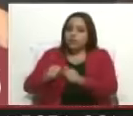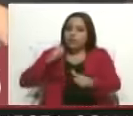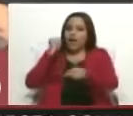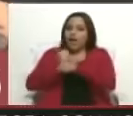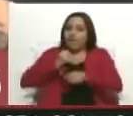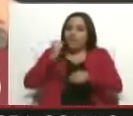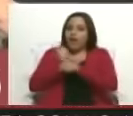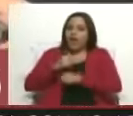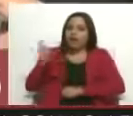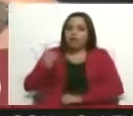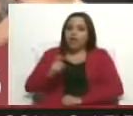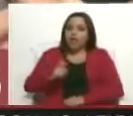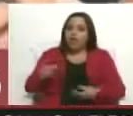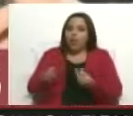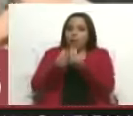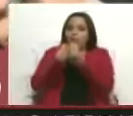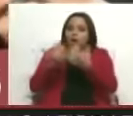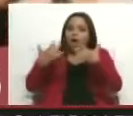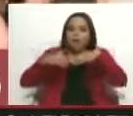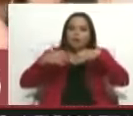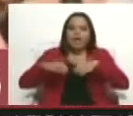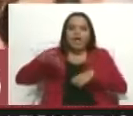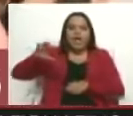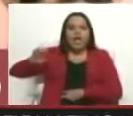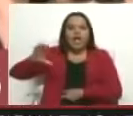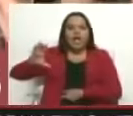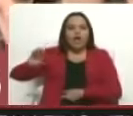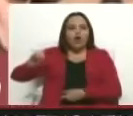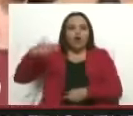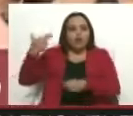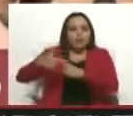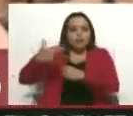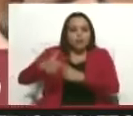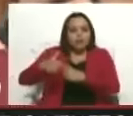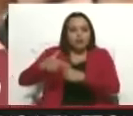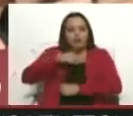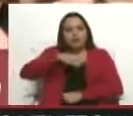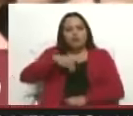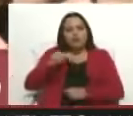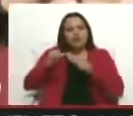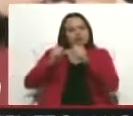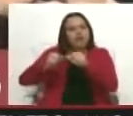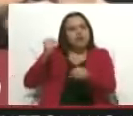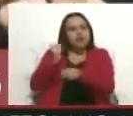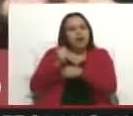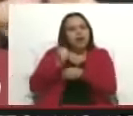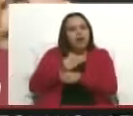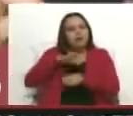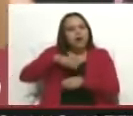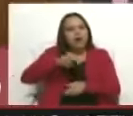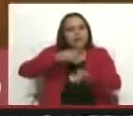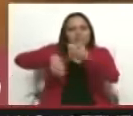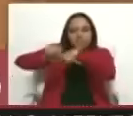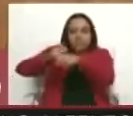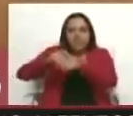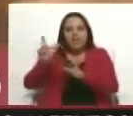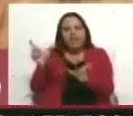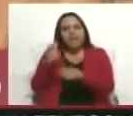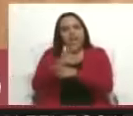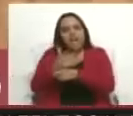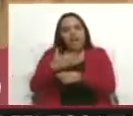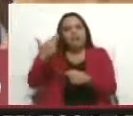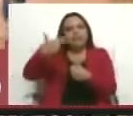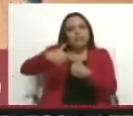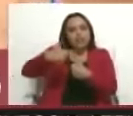con Ecopetrol. Hemos venido haciendo los ejercicios en conjunto para la exportación de gas e hidrocarburos,